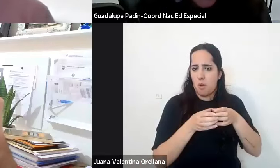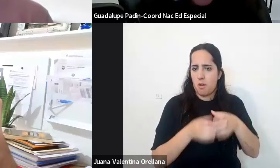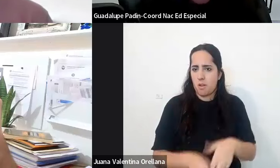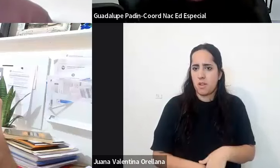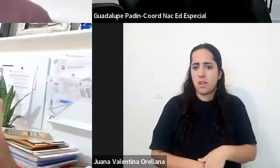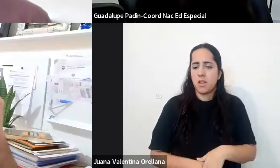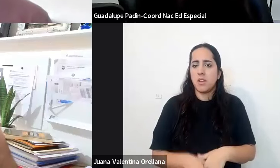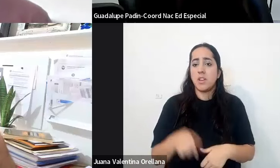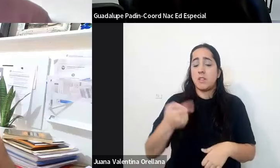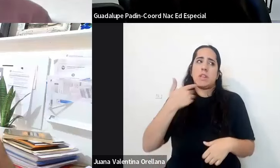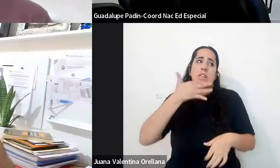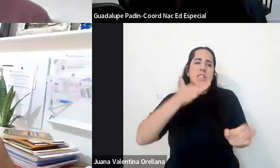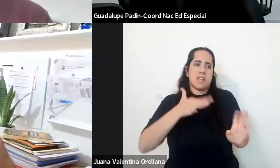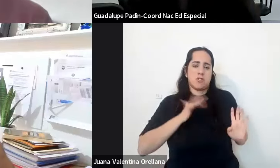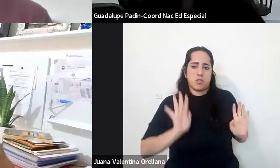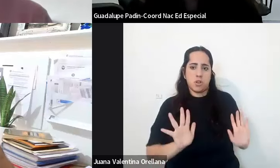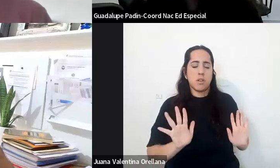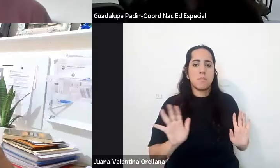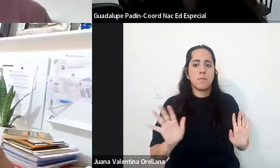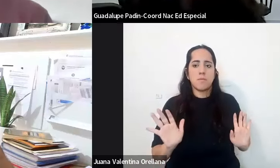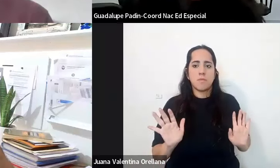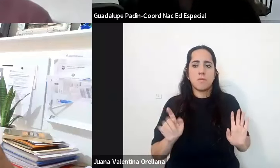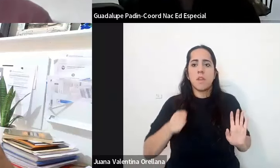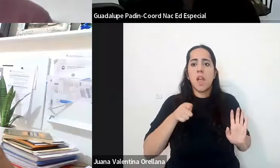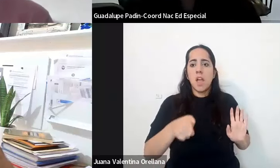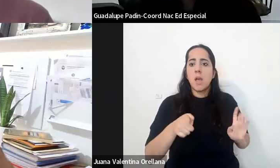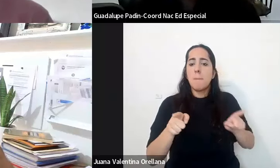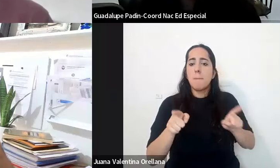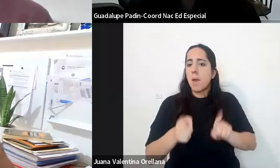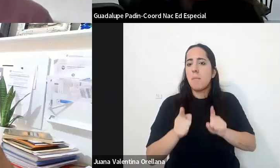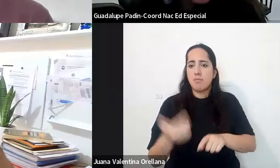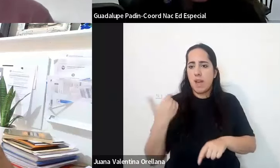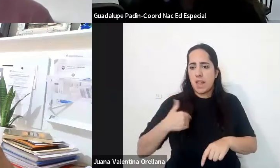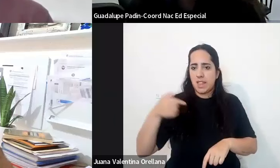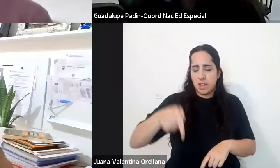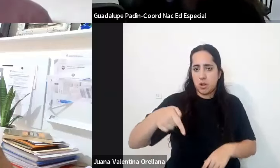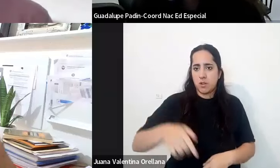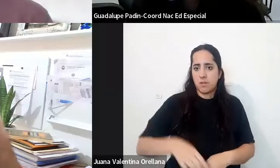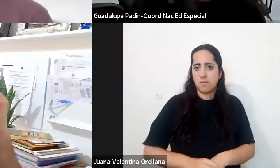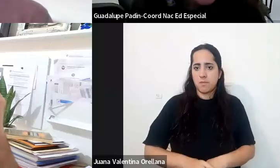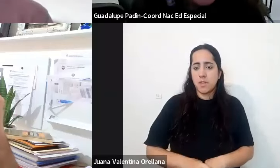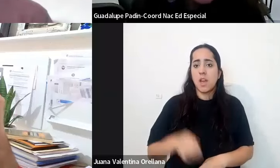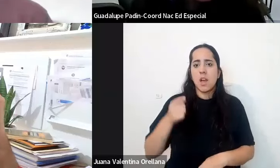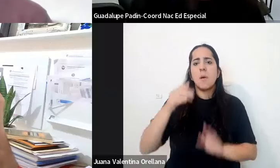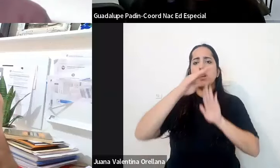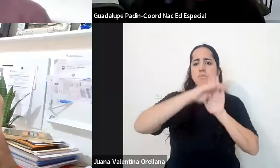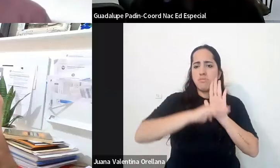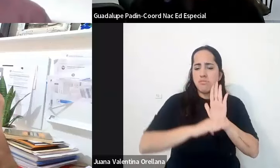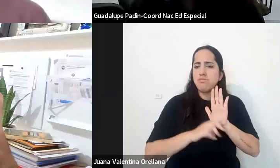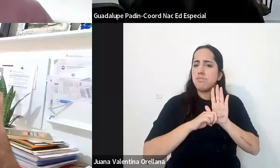entiendo yo Damián también es lo que está pasando en la Argentina muchas de las estrategias de formación continua